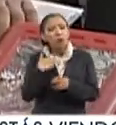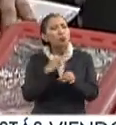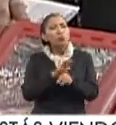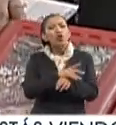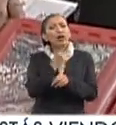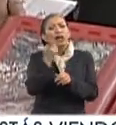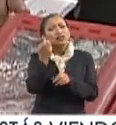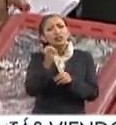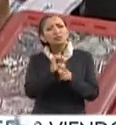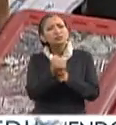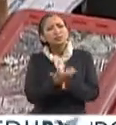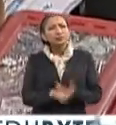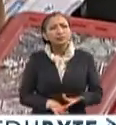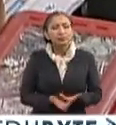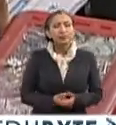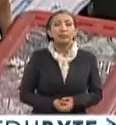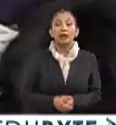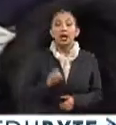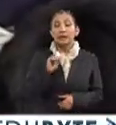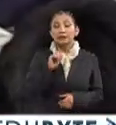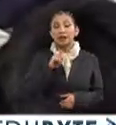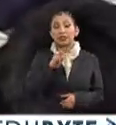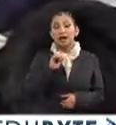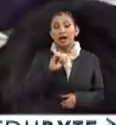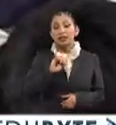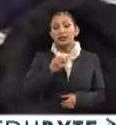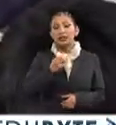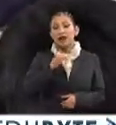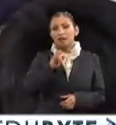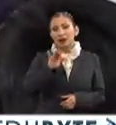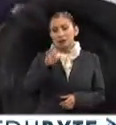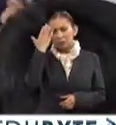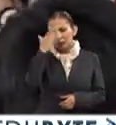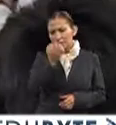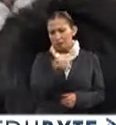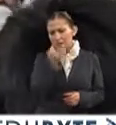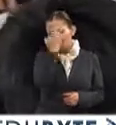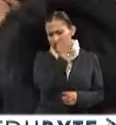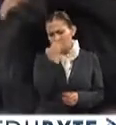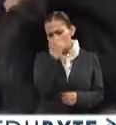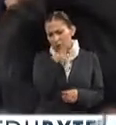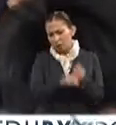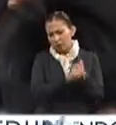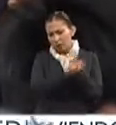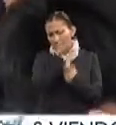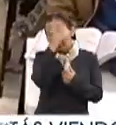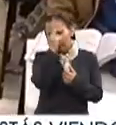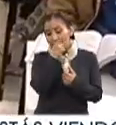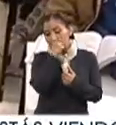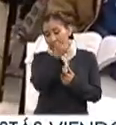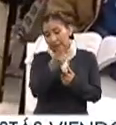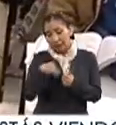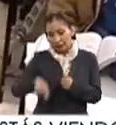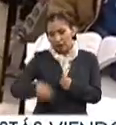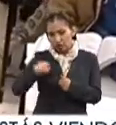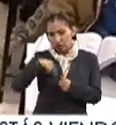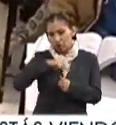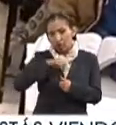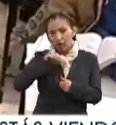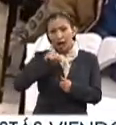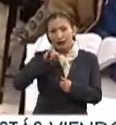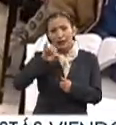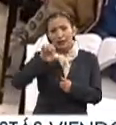provocan esta condición? Sandra Schaffer, especialista en diagnóstico en problemas de aprendizaje, comparte con la Agencia